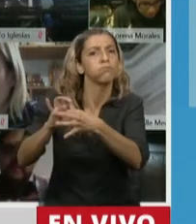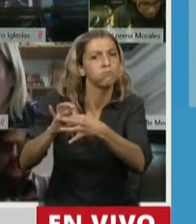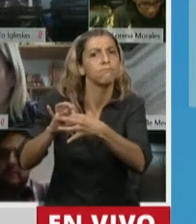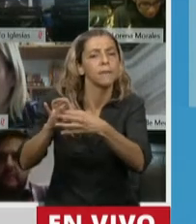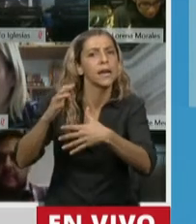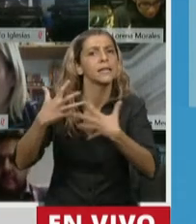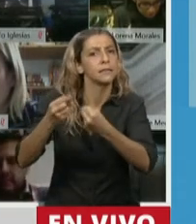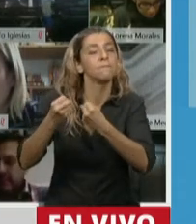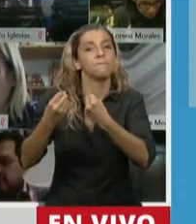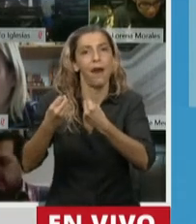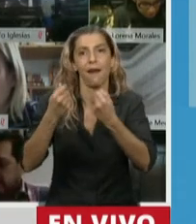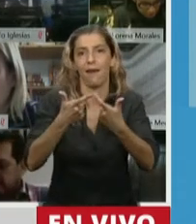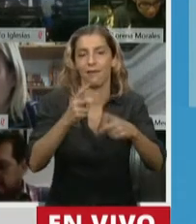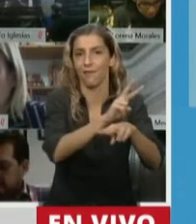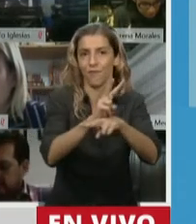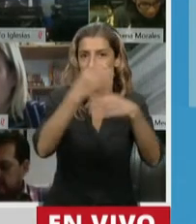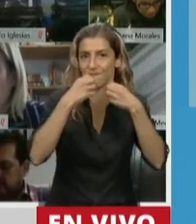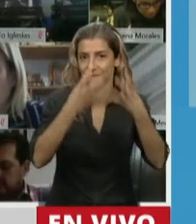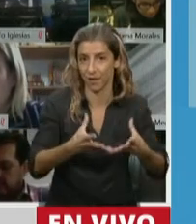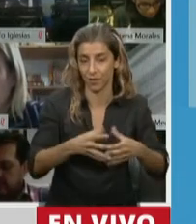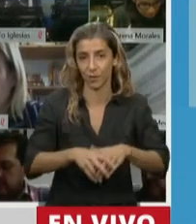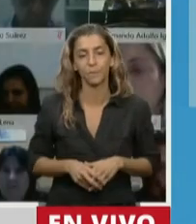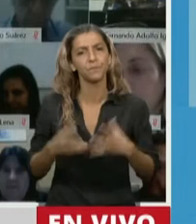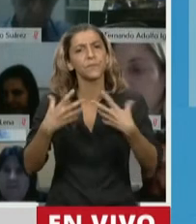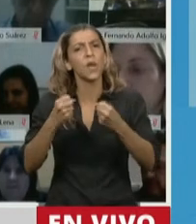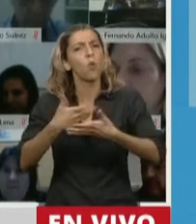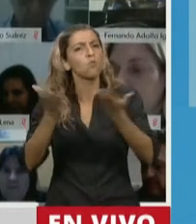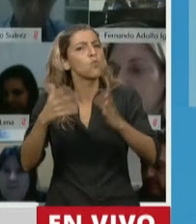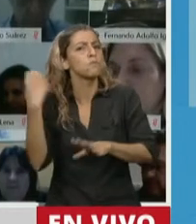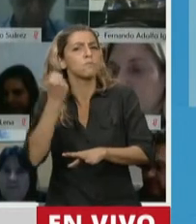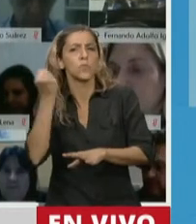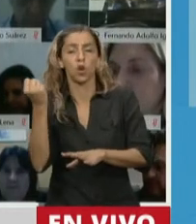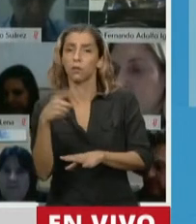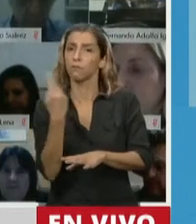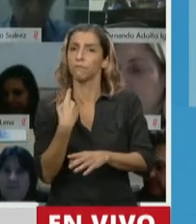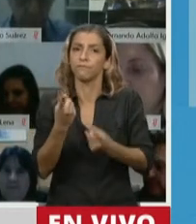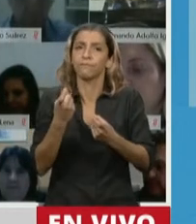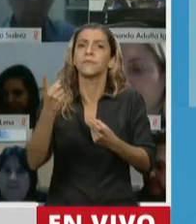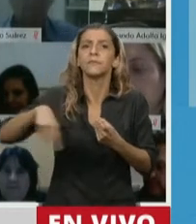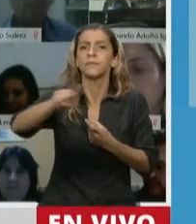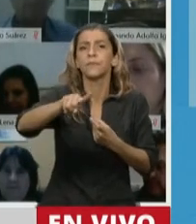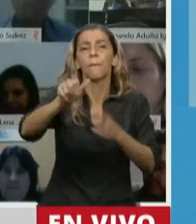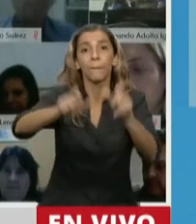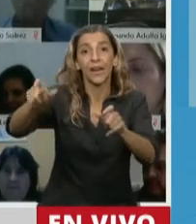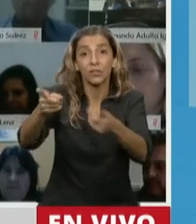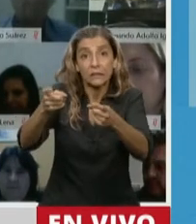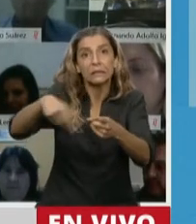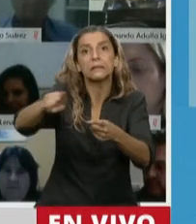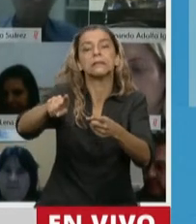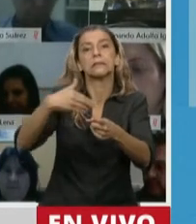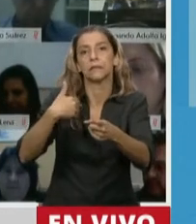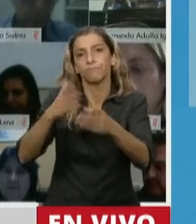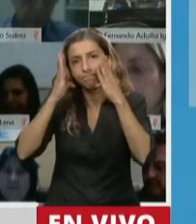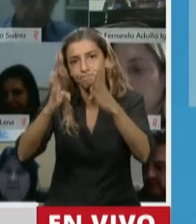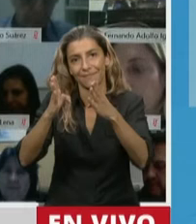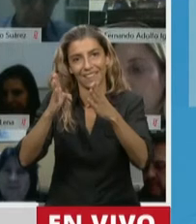variables clave del momento. Atender las necesidades de los pacientes con la aplicación de la mejor tecnología